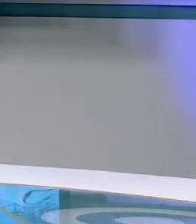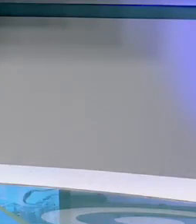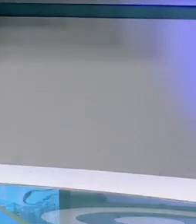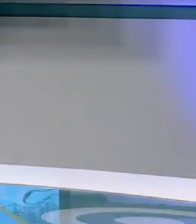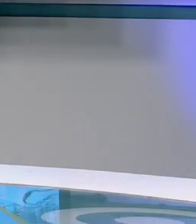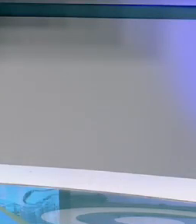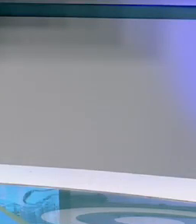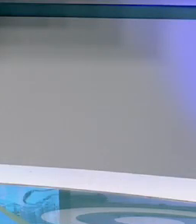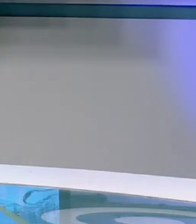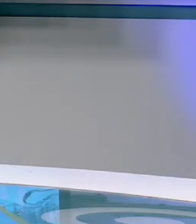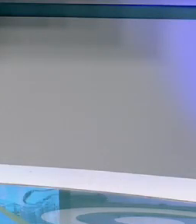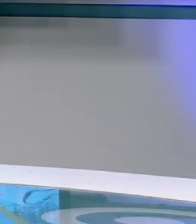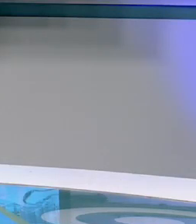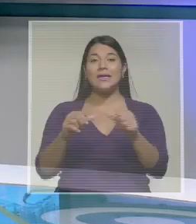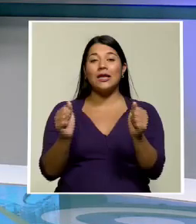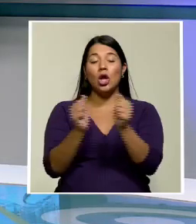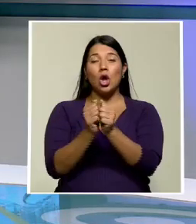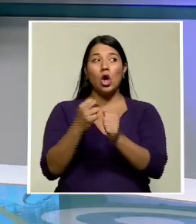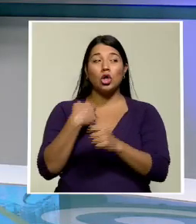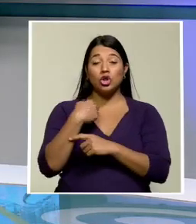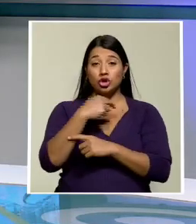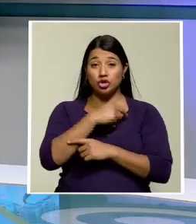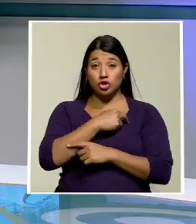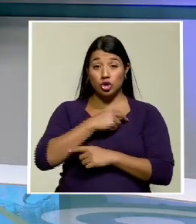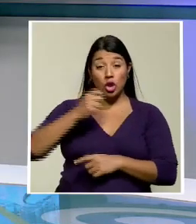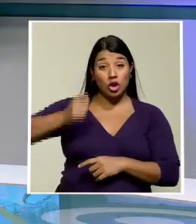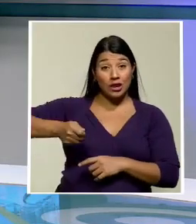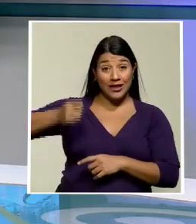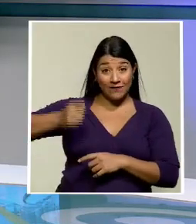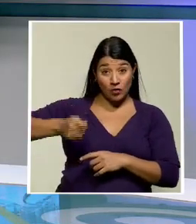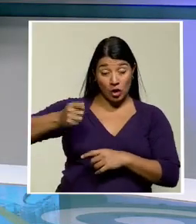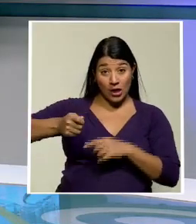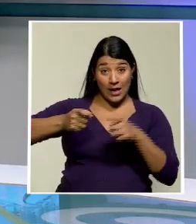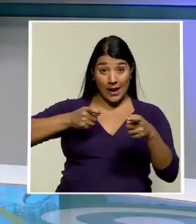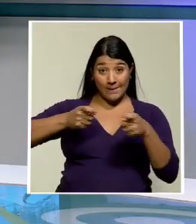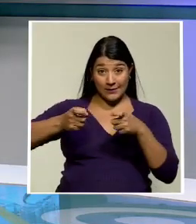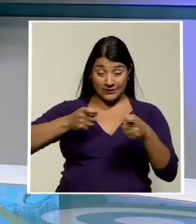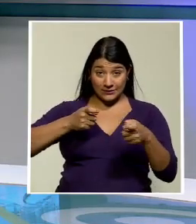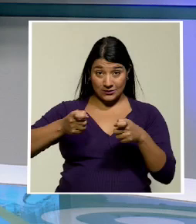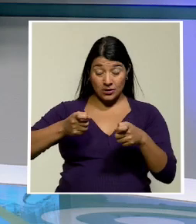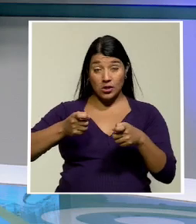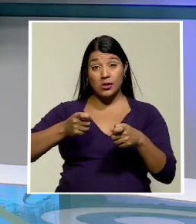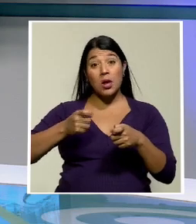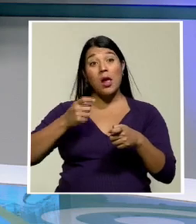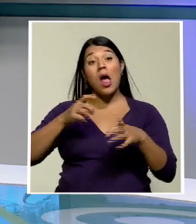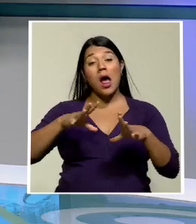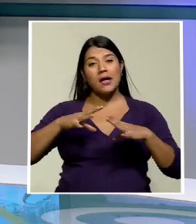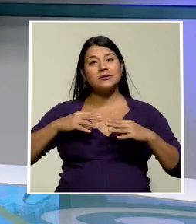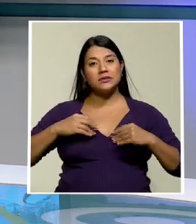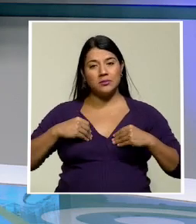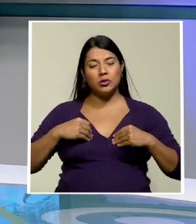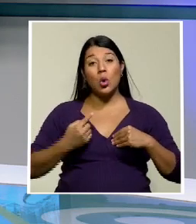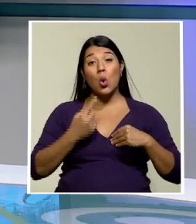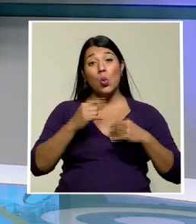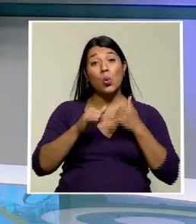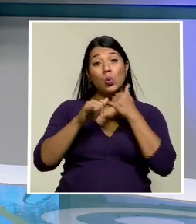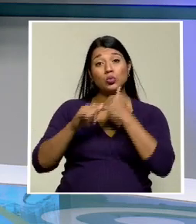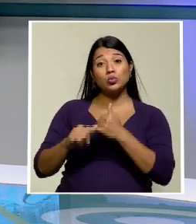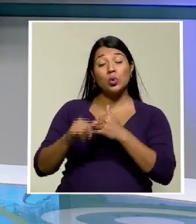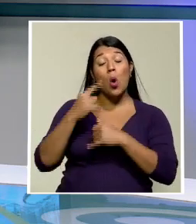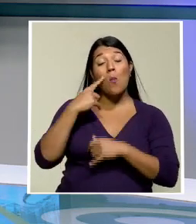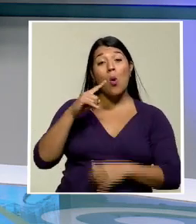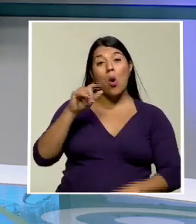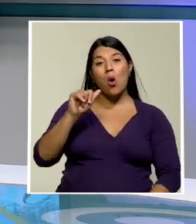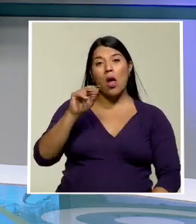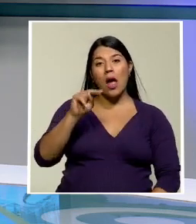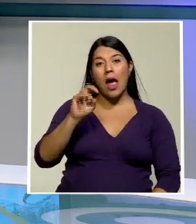Gracias por continuar con nosotros. Tribunal Contencioso Administrativo admitió para estudio una medida cautelar que presentó Anep